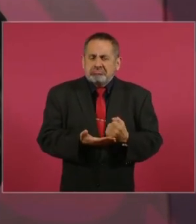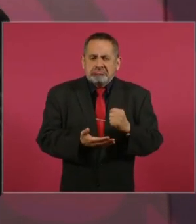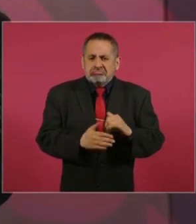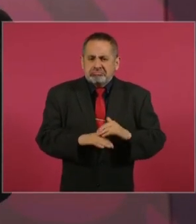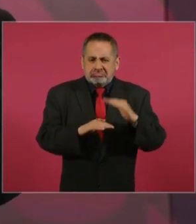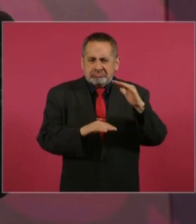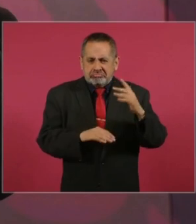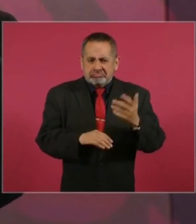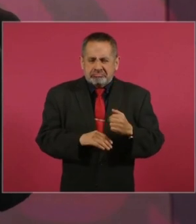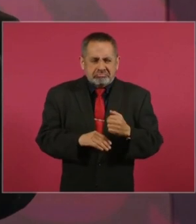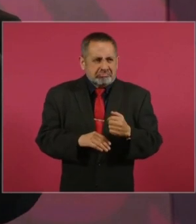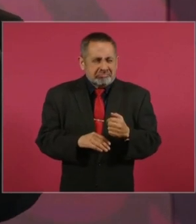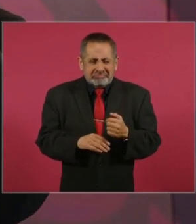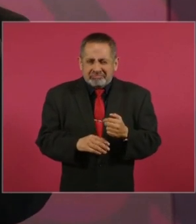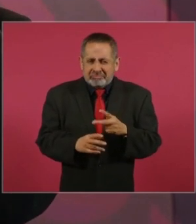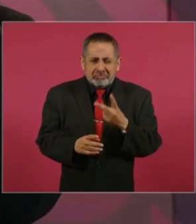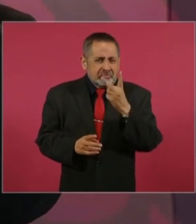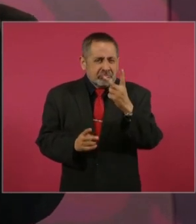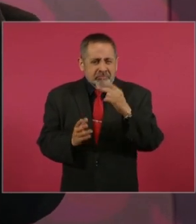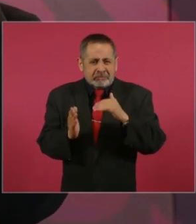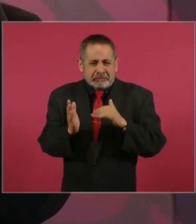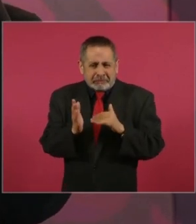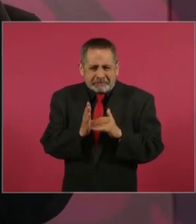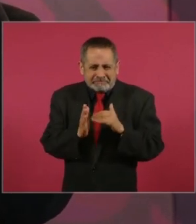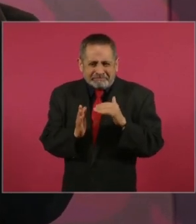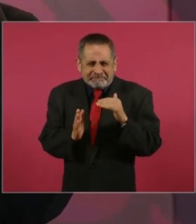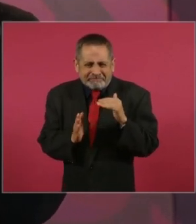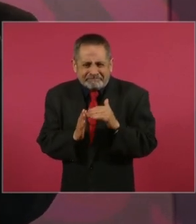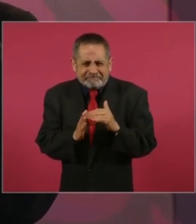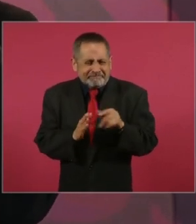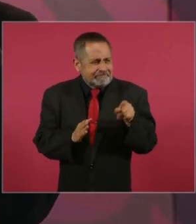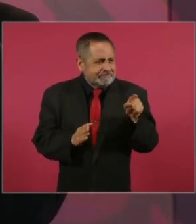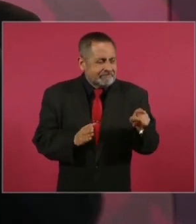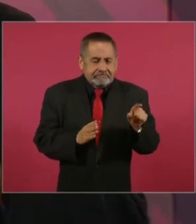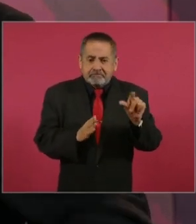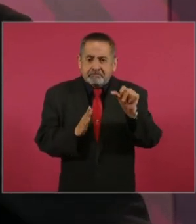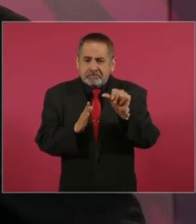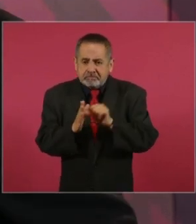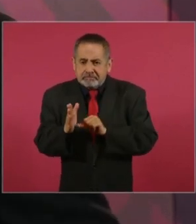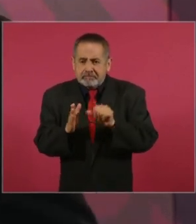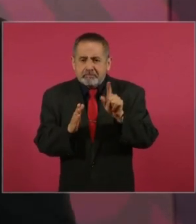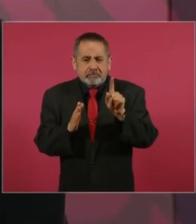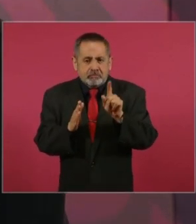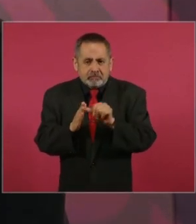una de esas dos millones al mes.